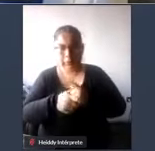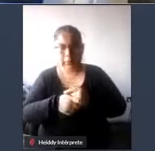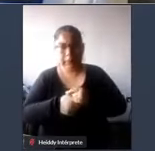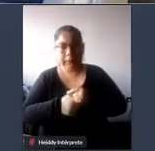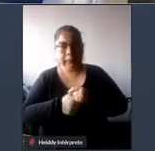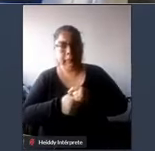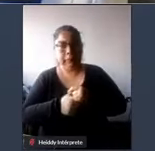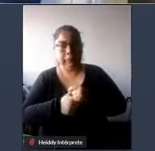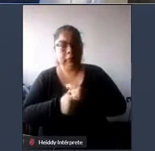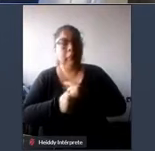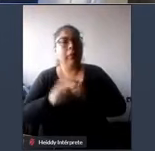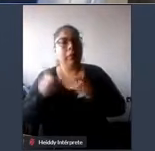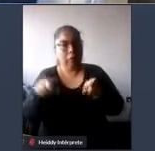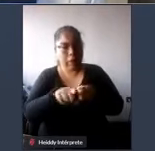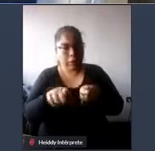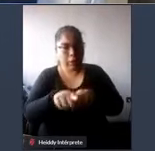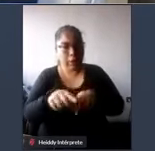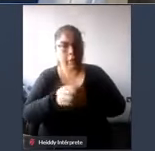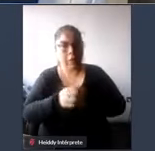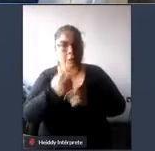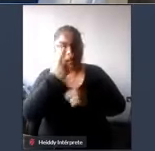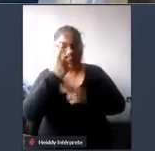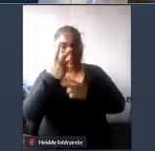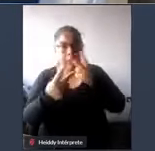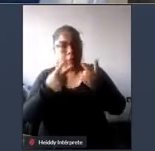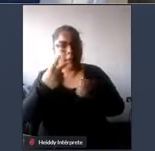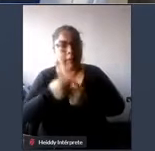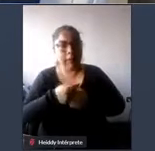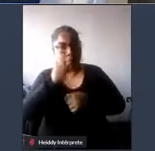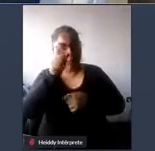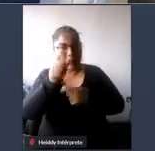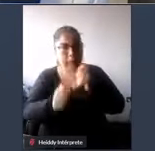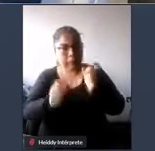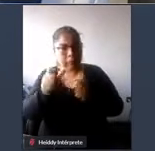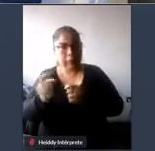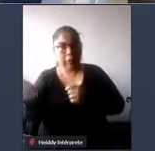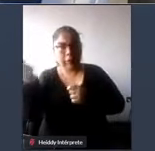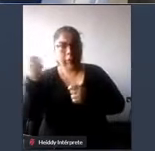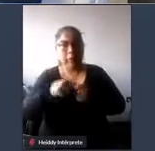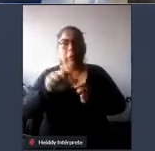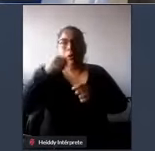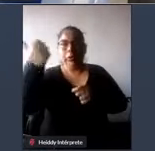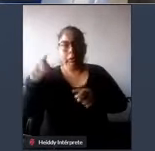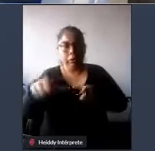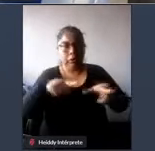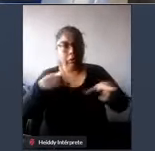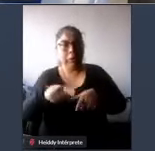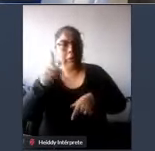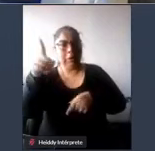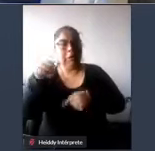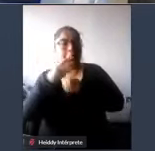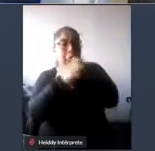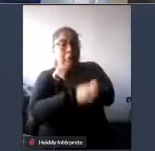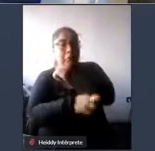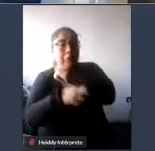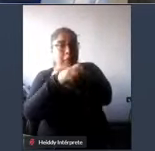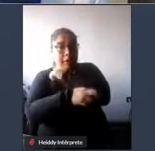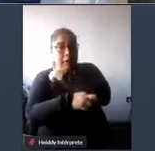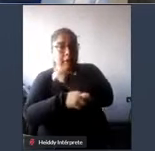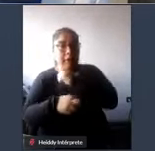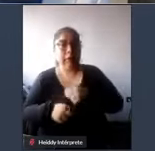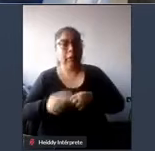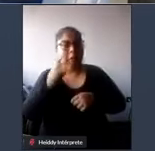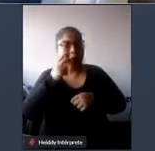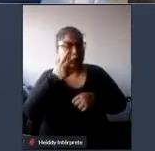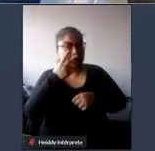que además nos van a ver personas que vienen de otros lugares extranjeros principalmente como una